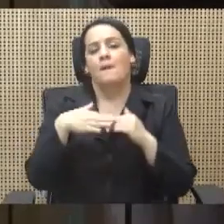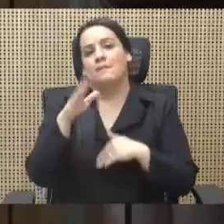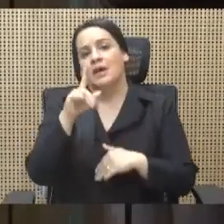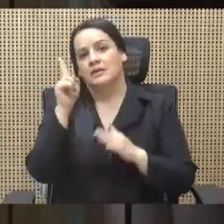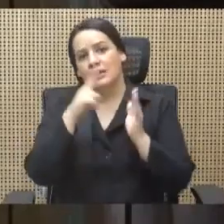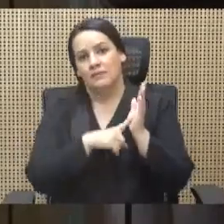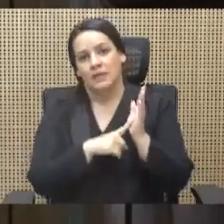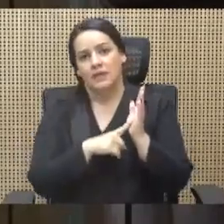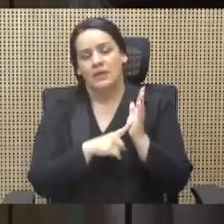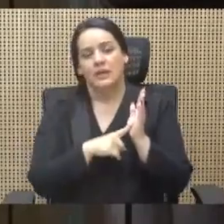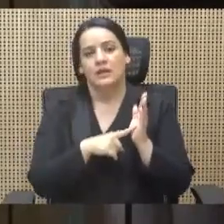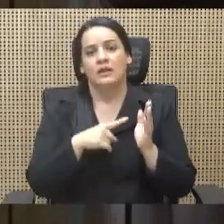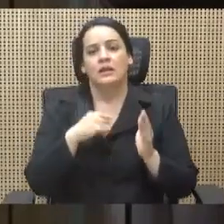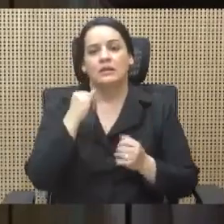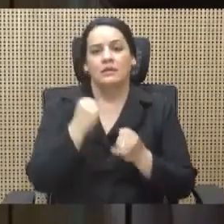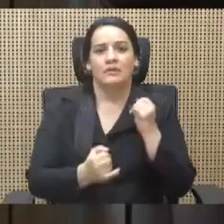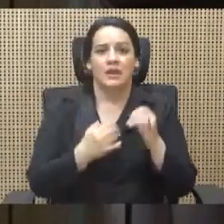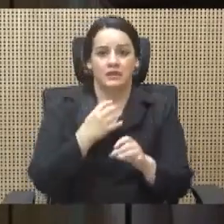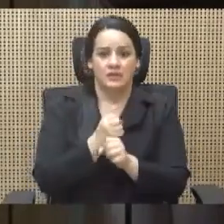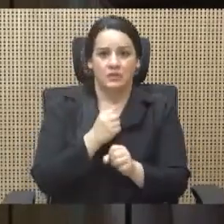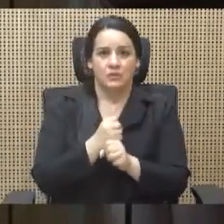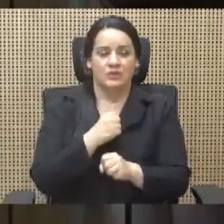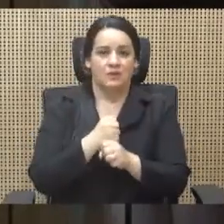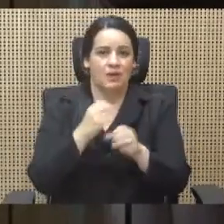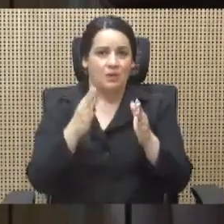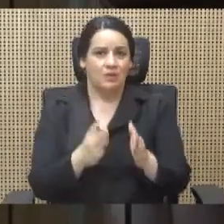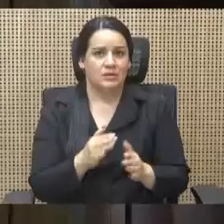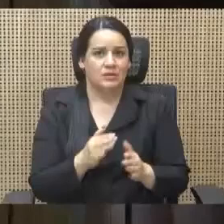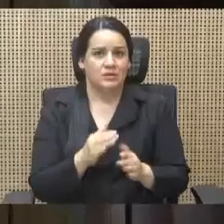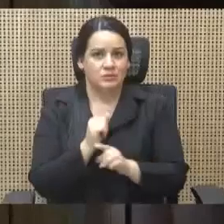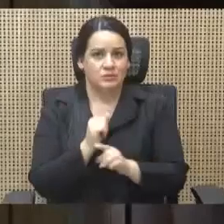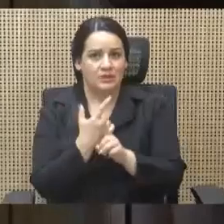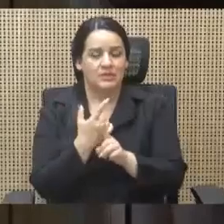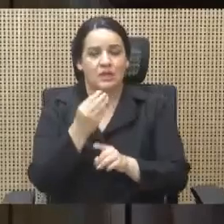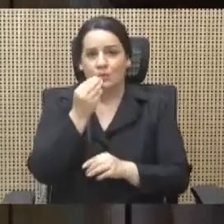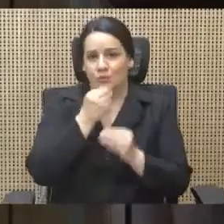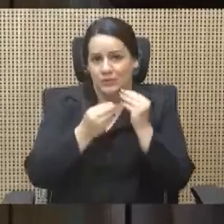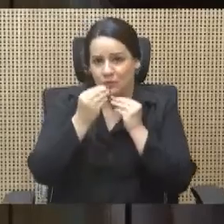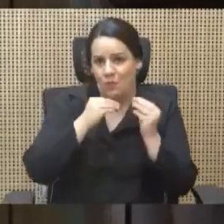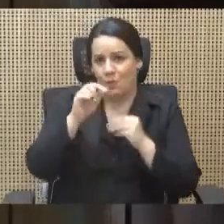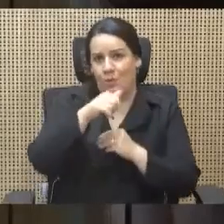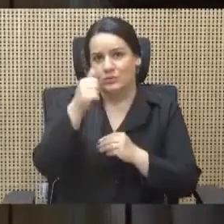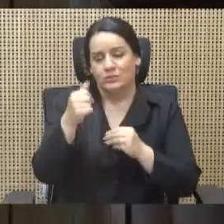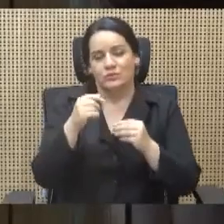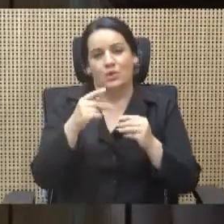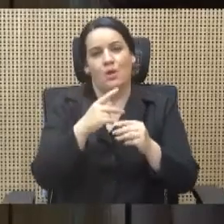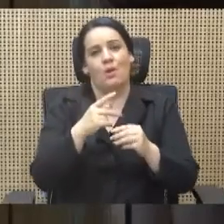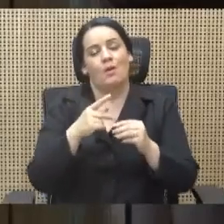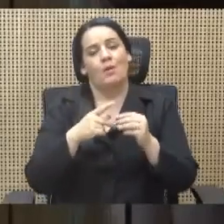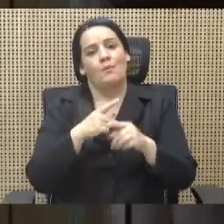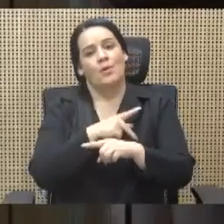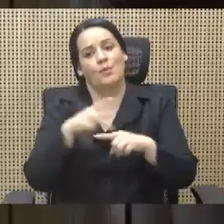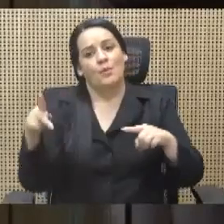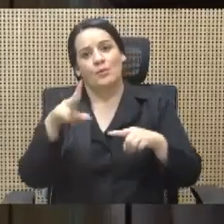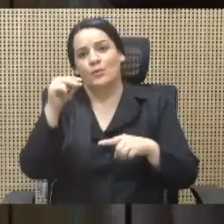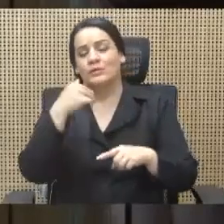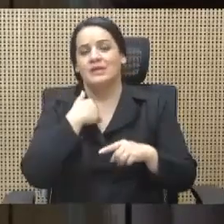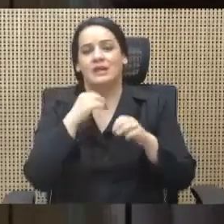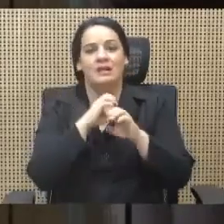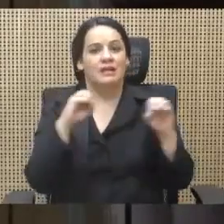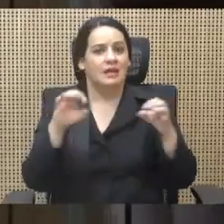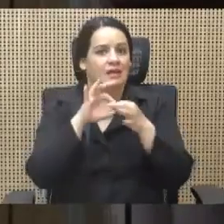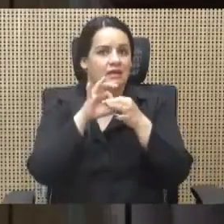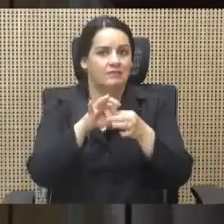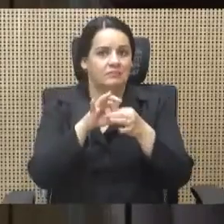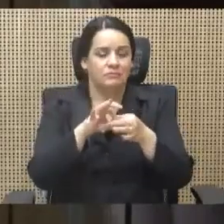trabajadores sociales, nutricionistas y otros profesionales que no tienen que ver con el área de la criminología. ¿Riesgo para el